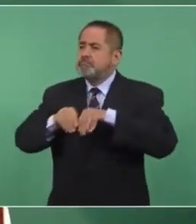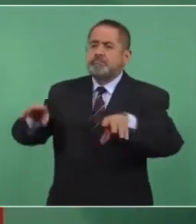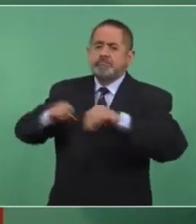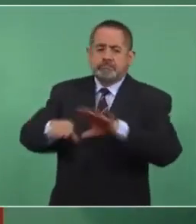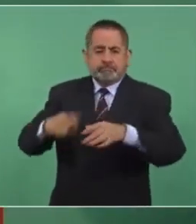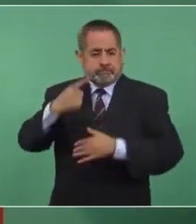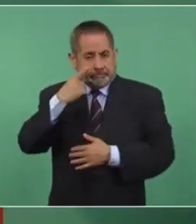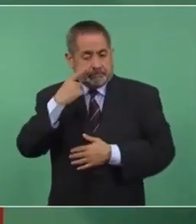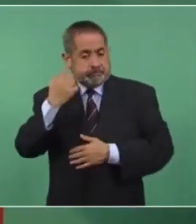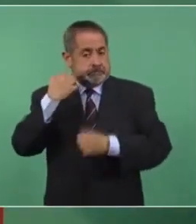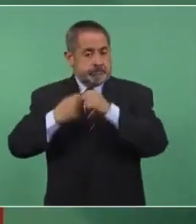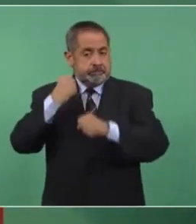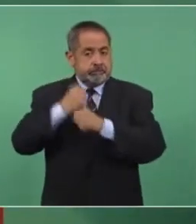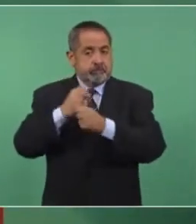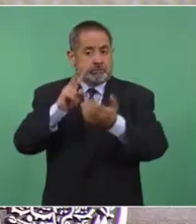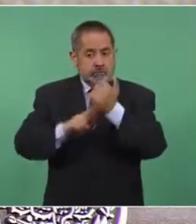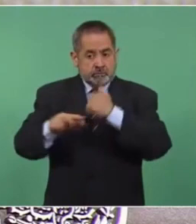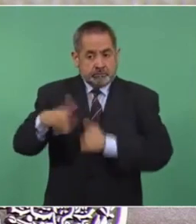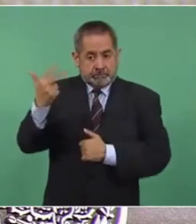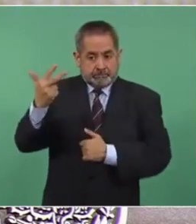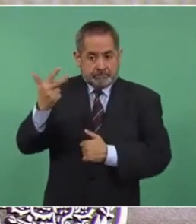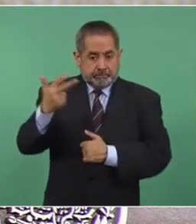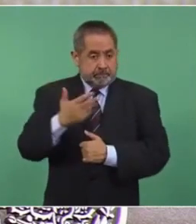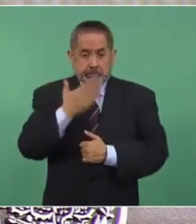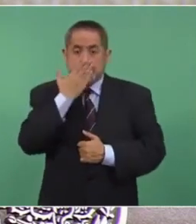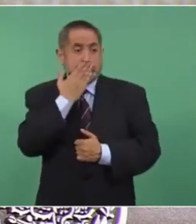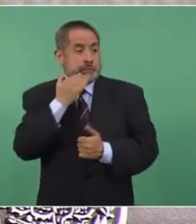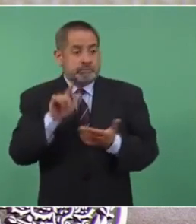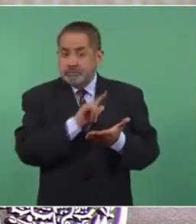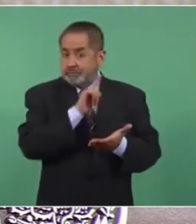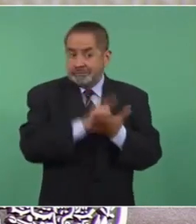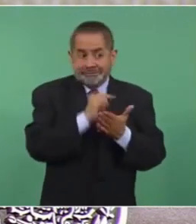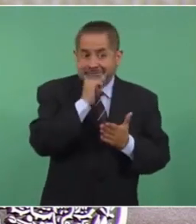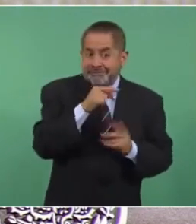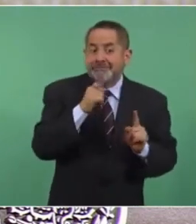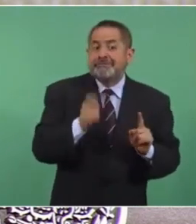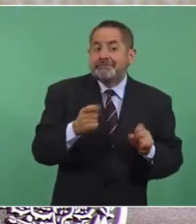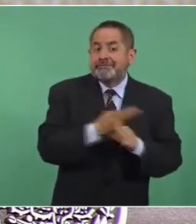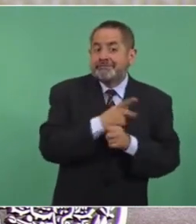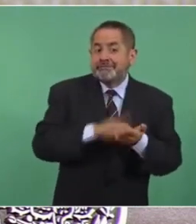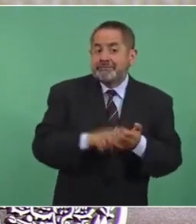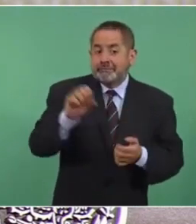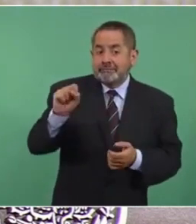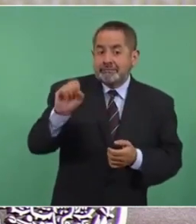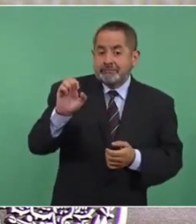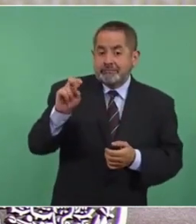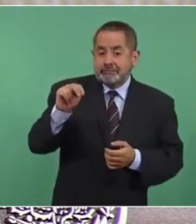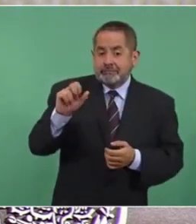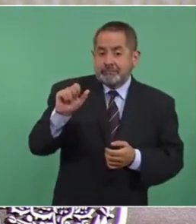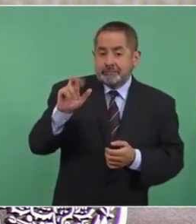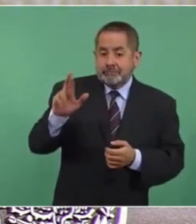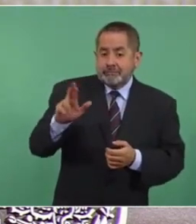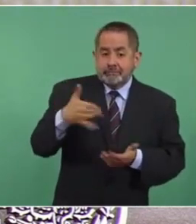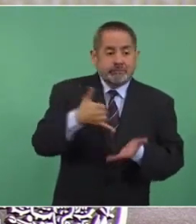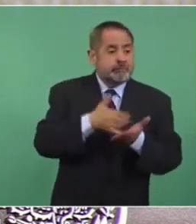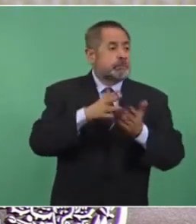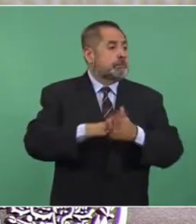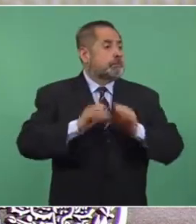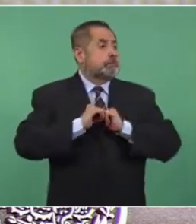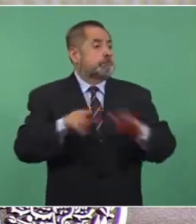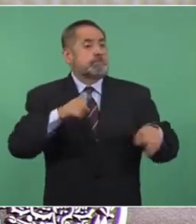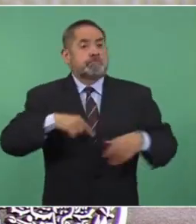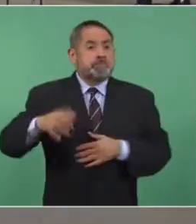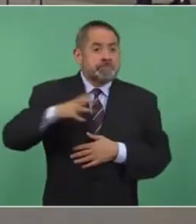2013, fuera de la ley, la Secretaría de Energía publicó un acuerdo